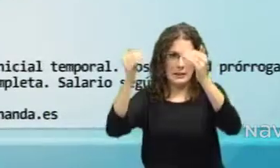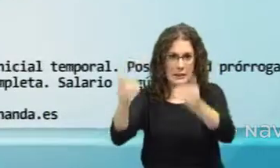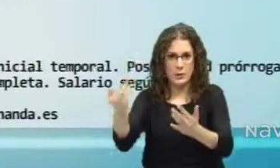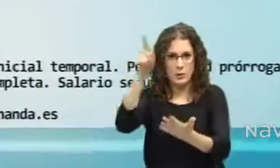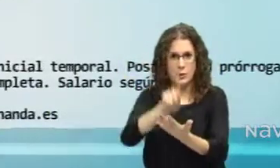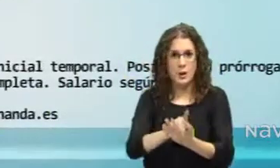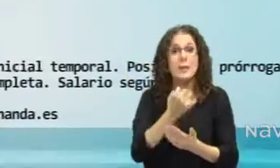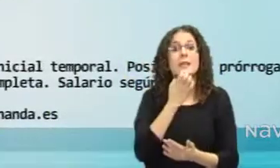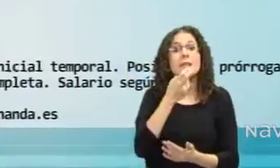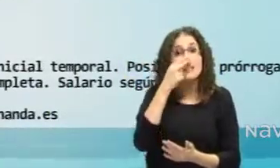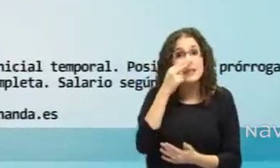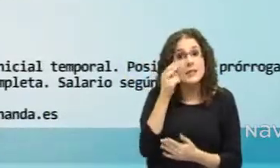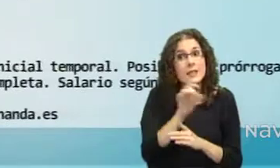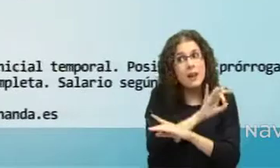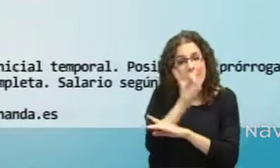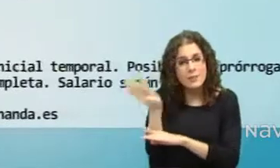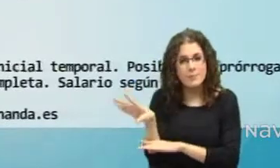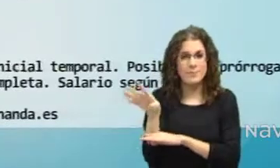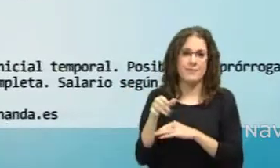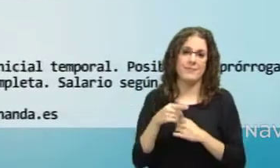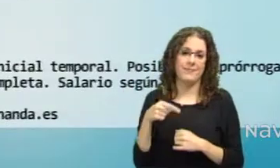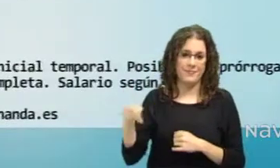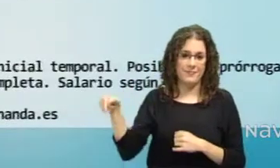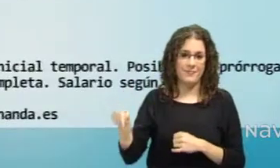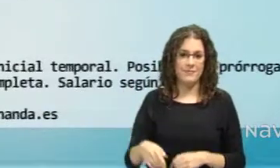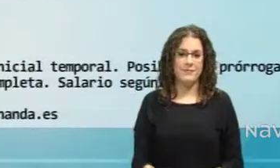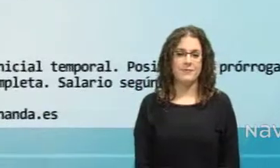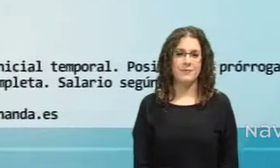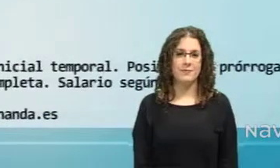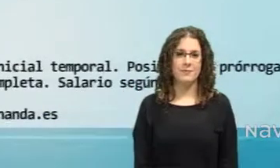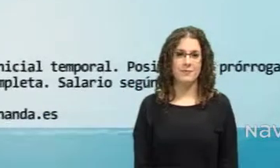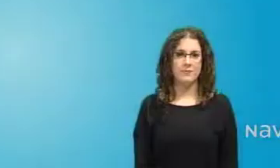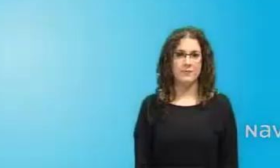enviar tus datos a pamplona.ananda.es.